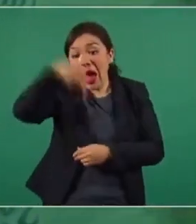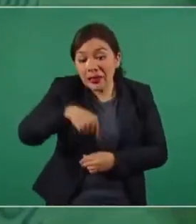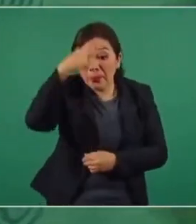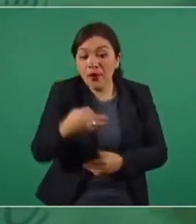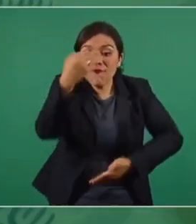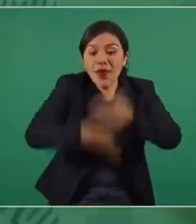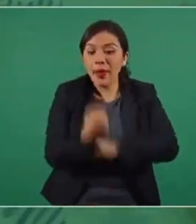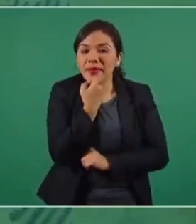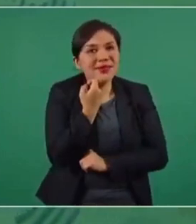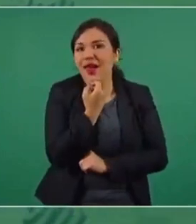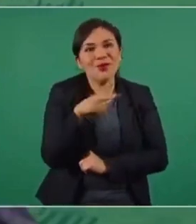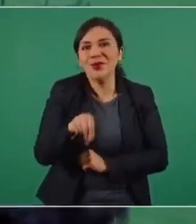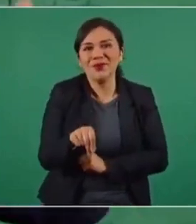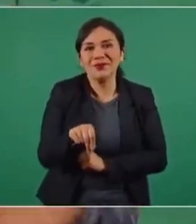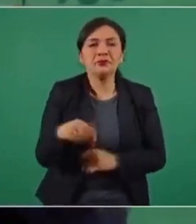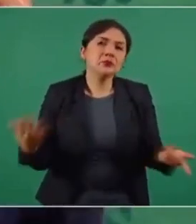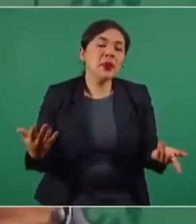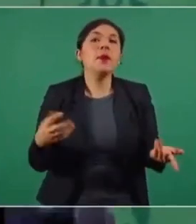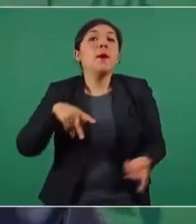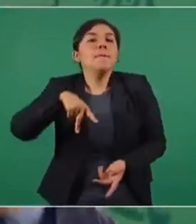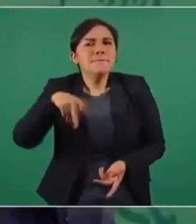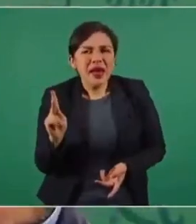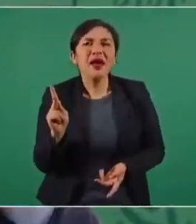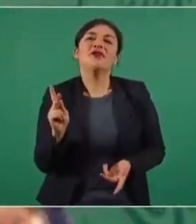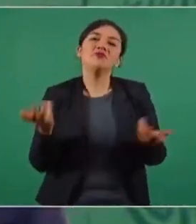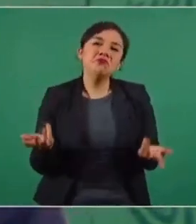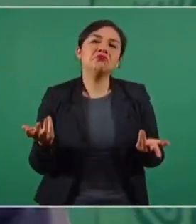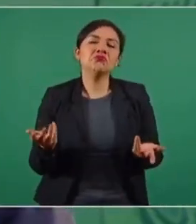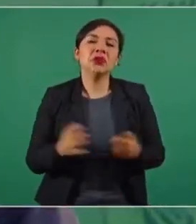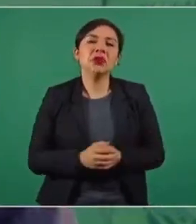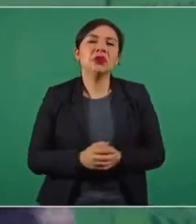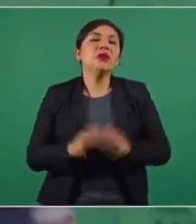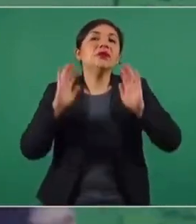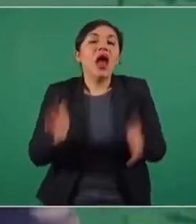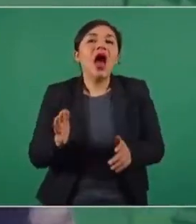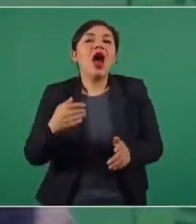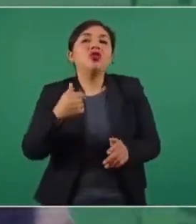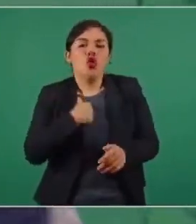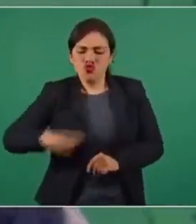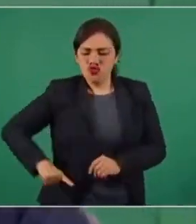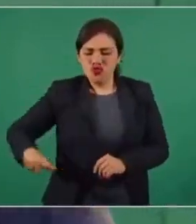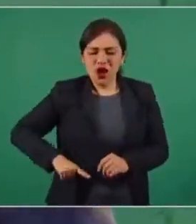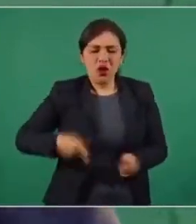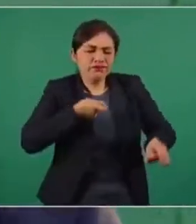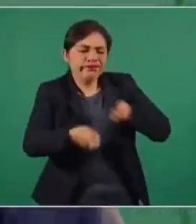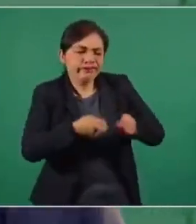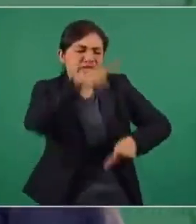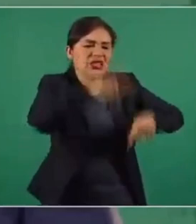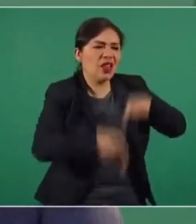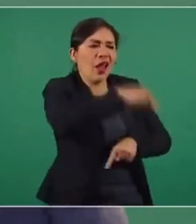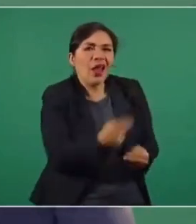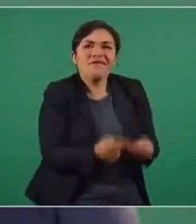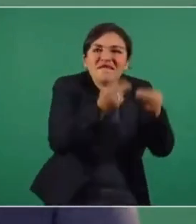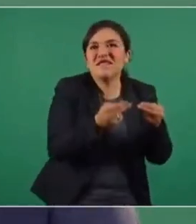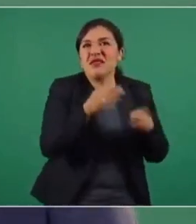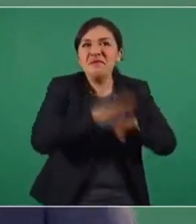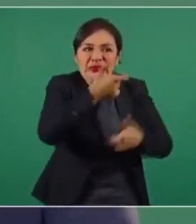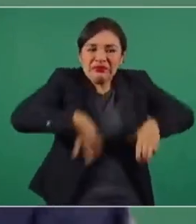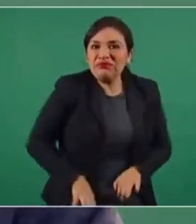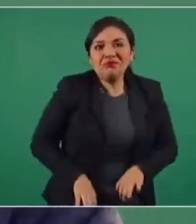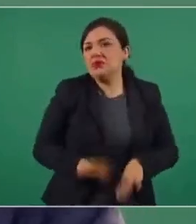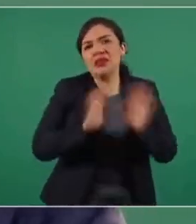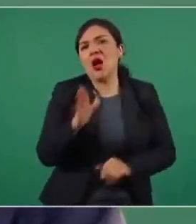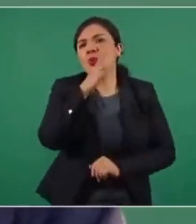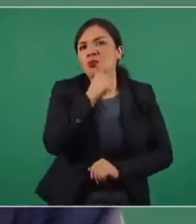los medicamentos. Sin embargo, como ya se les quitó el negocio jugoso, ya no van a poder seguir medrando